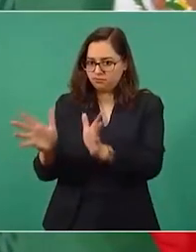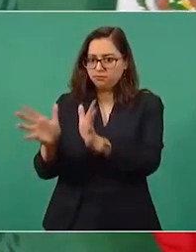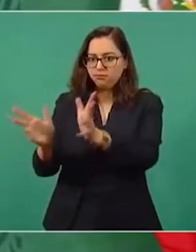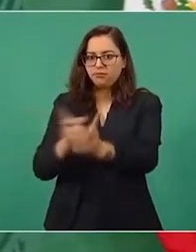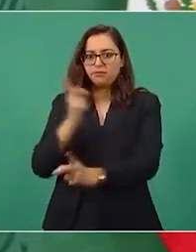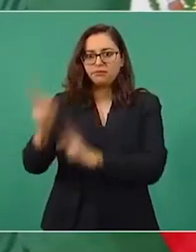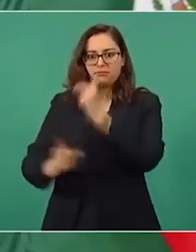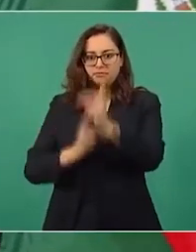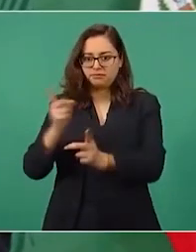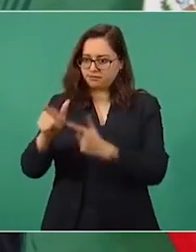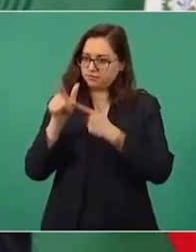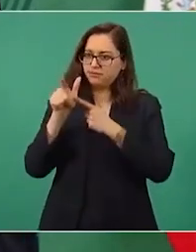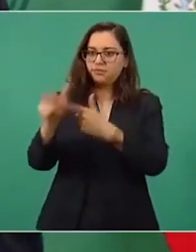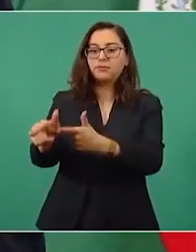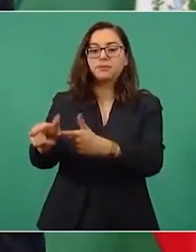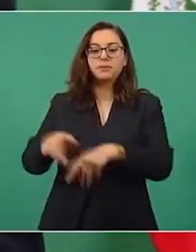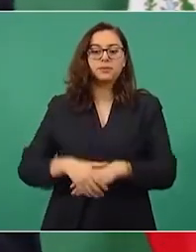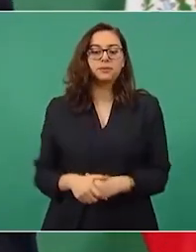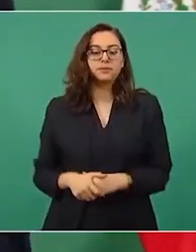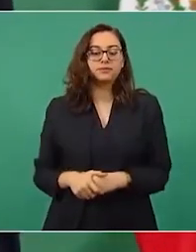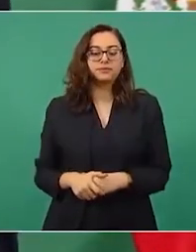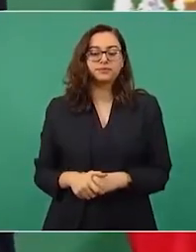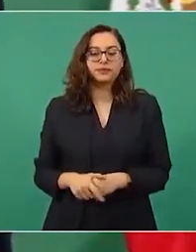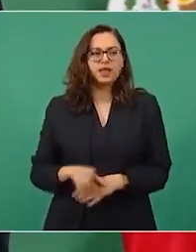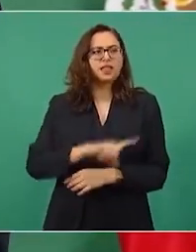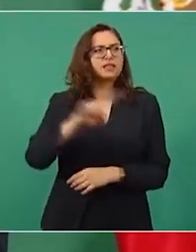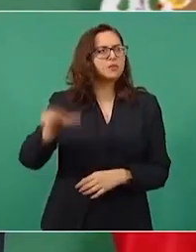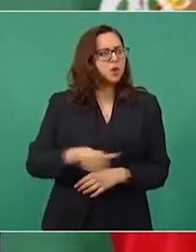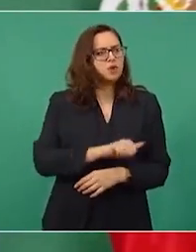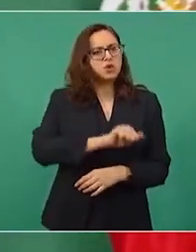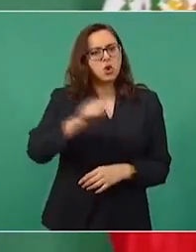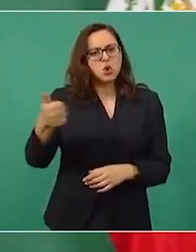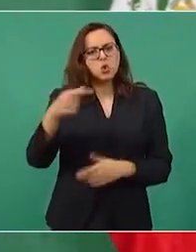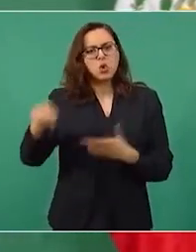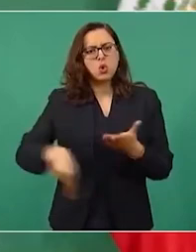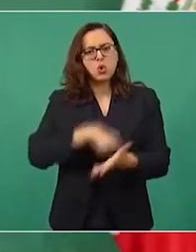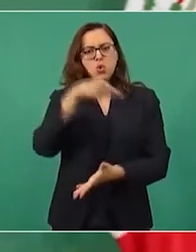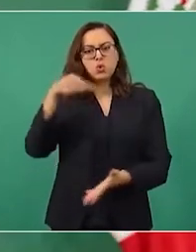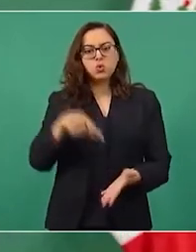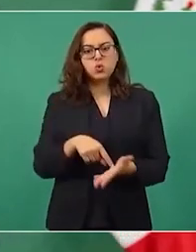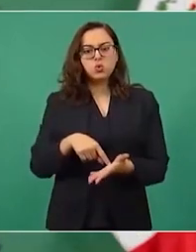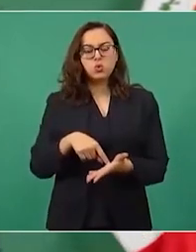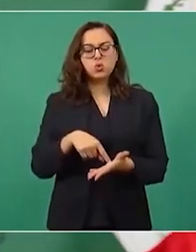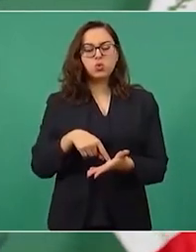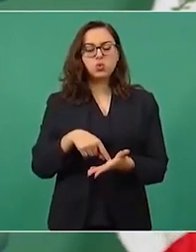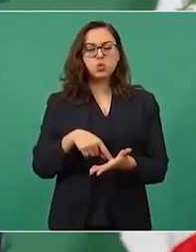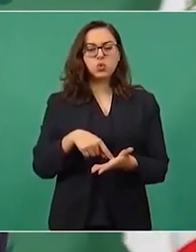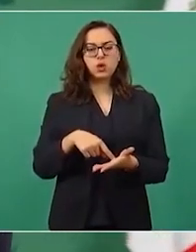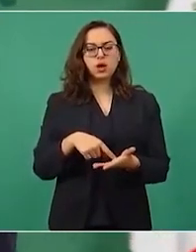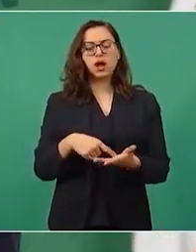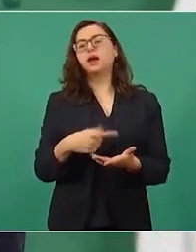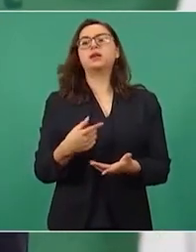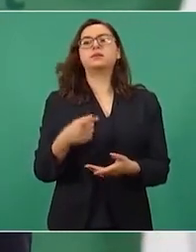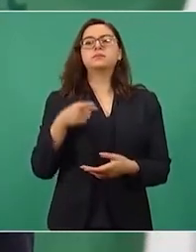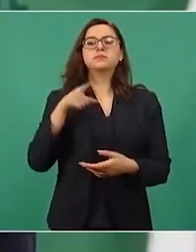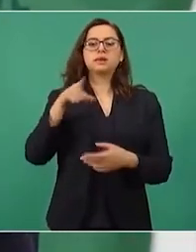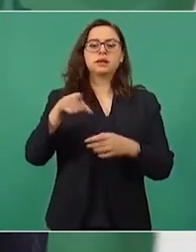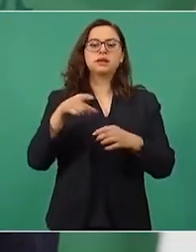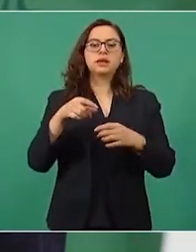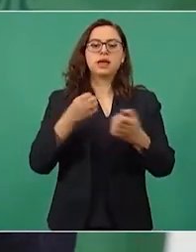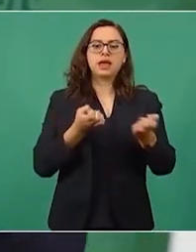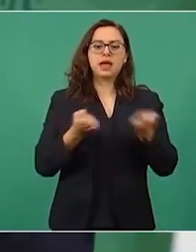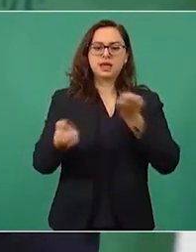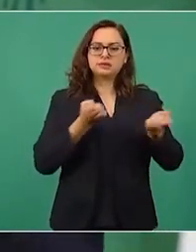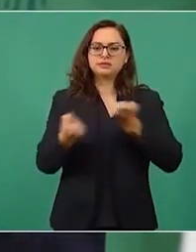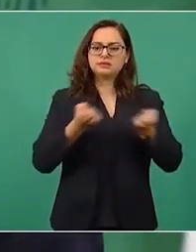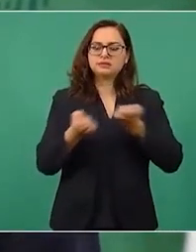entrena, no sé si siguen utilizándolo para eso, el América, también